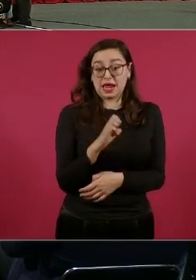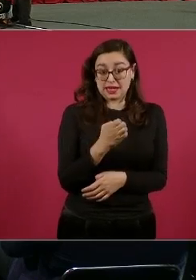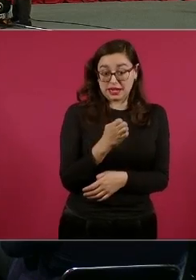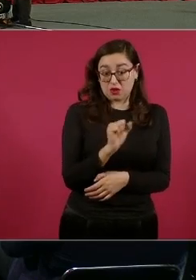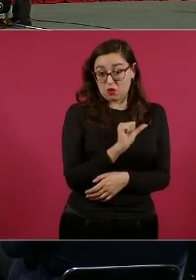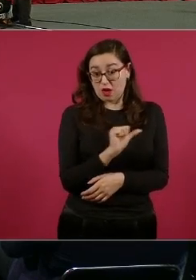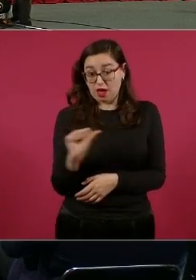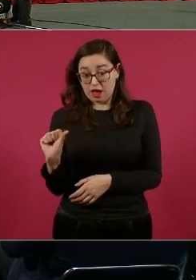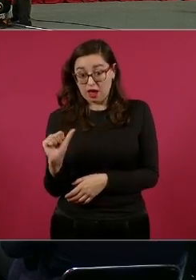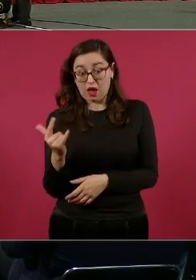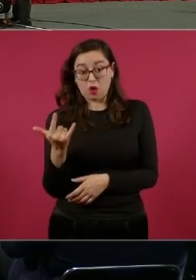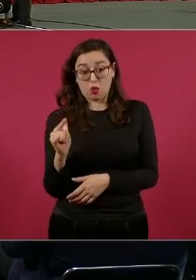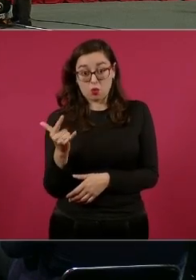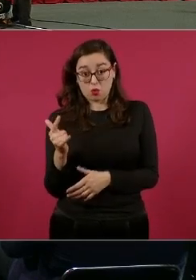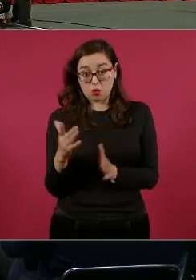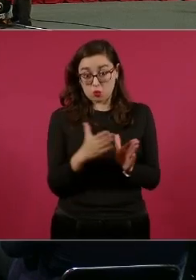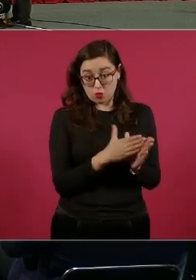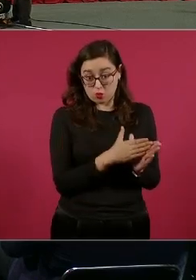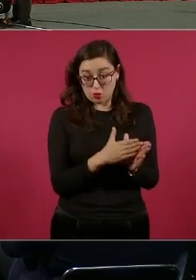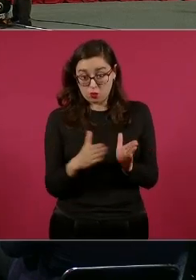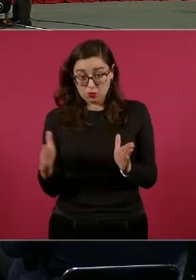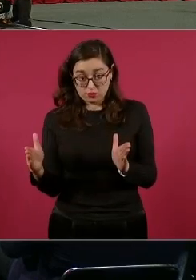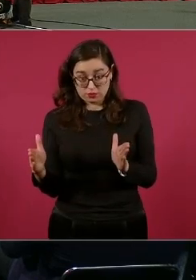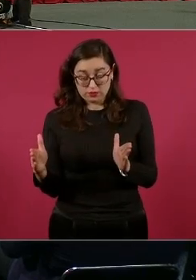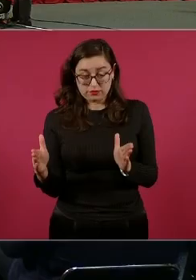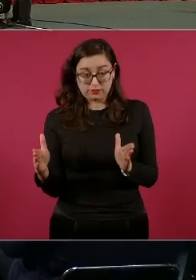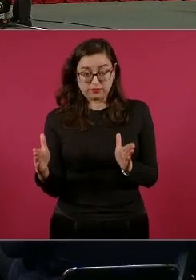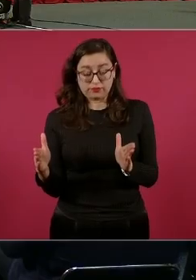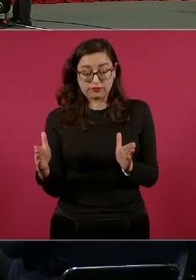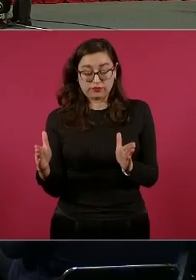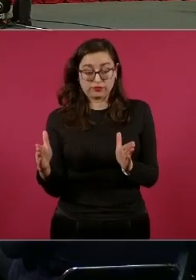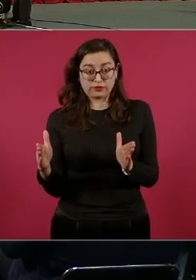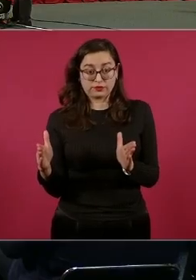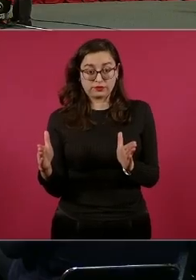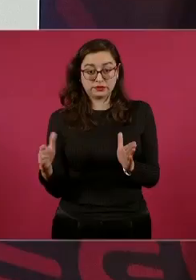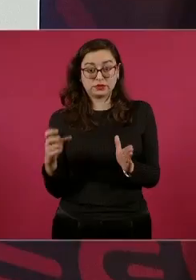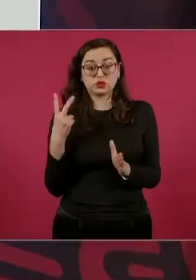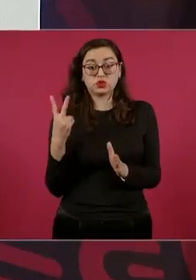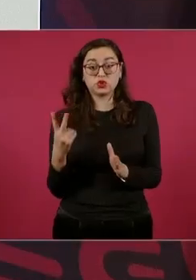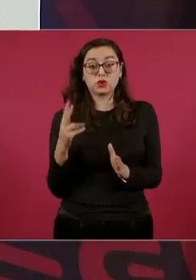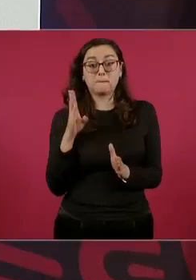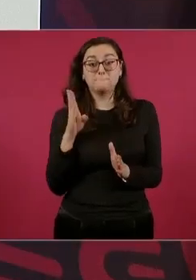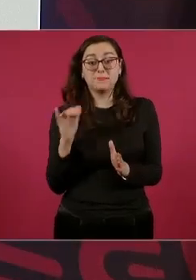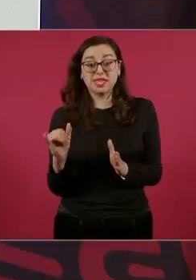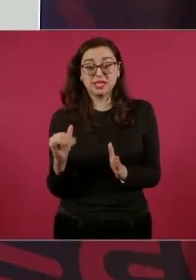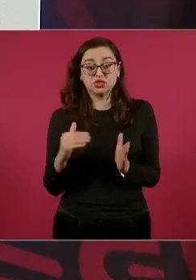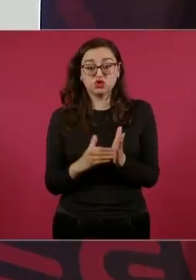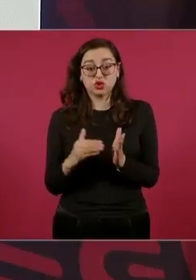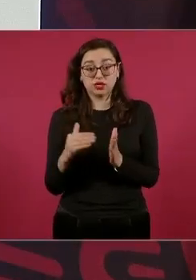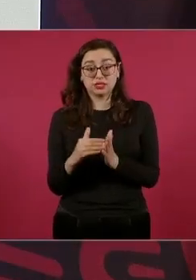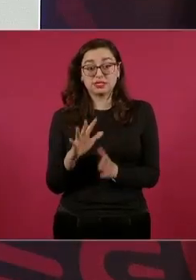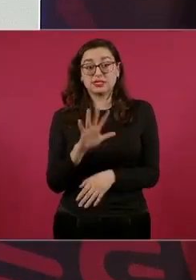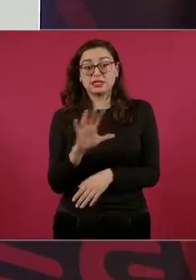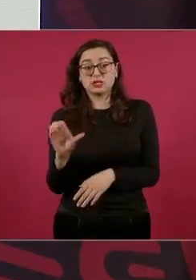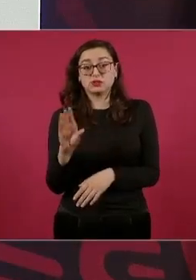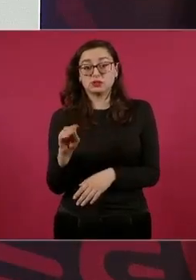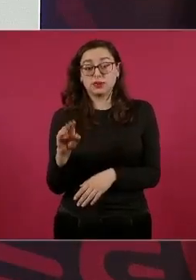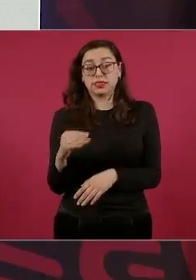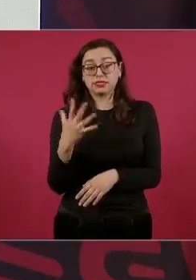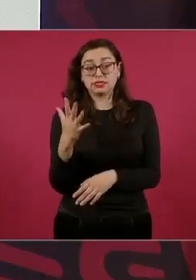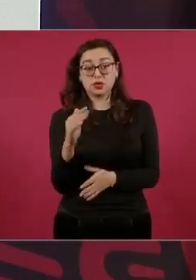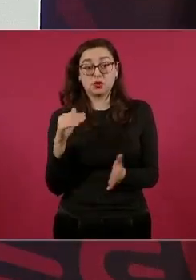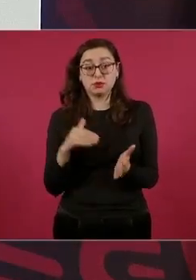2 billones 595